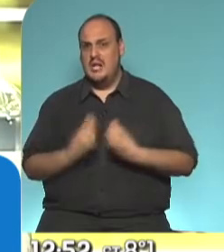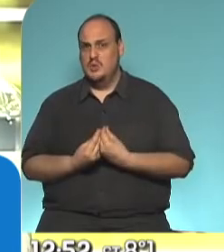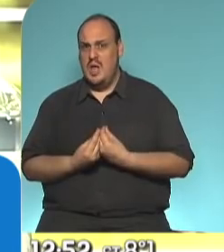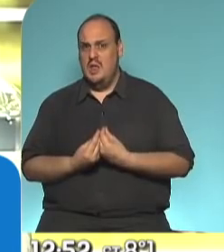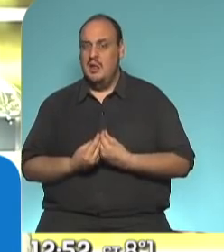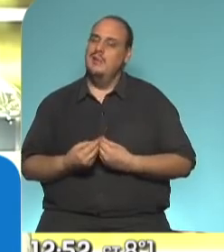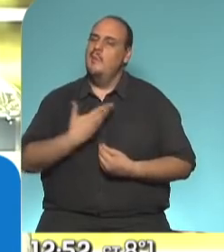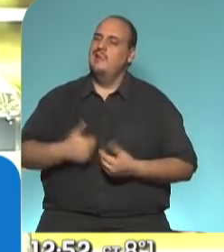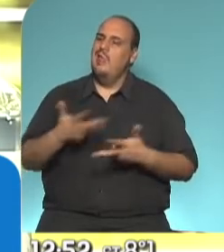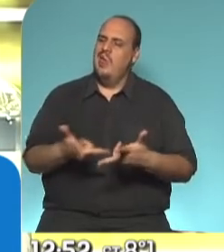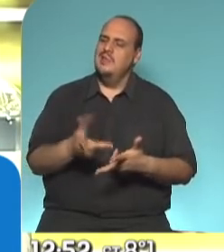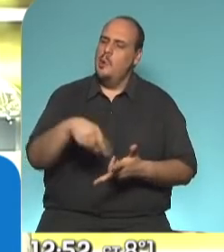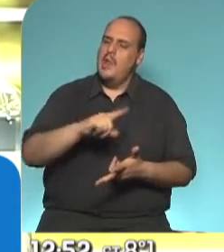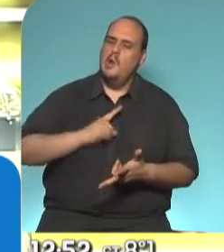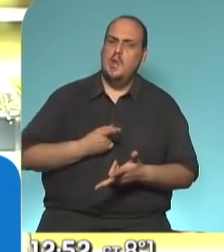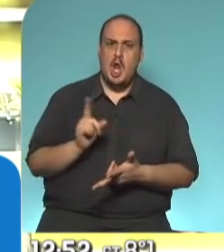lo declama.